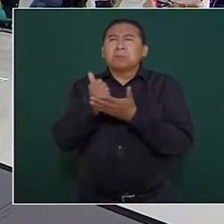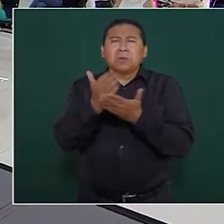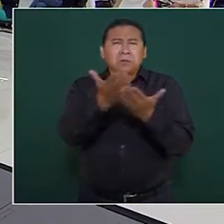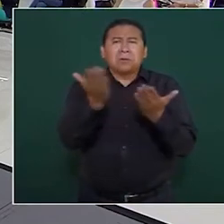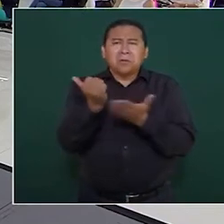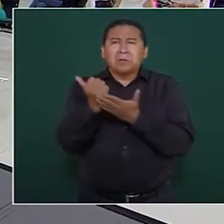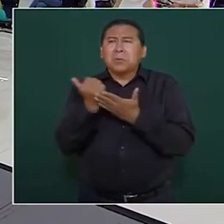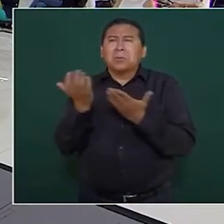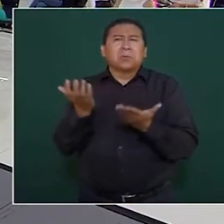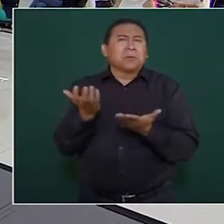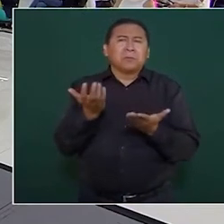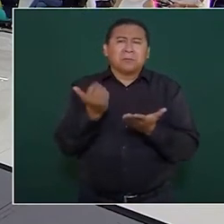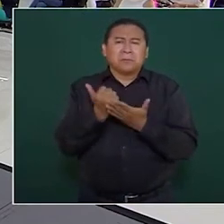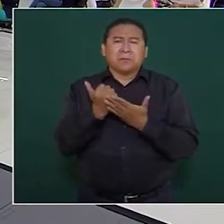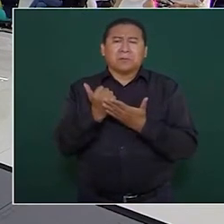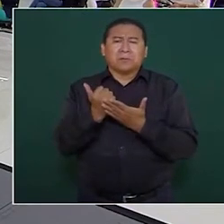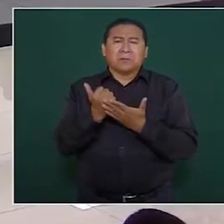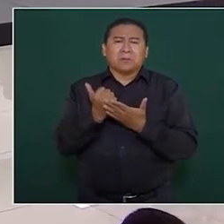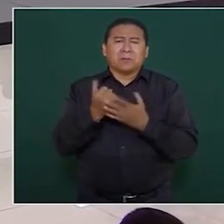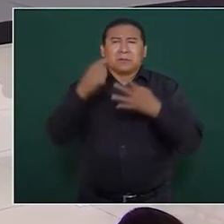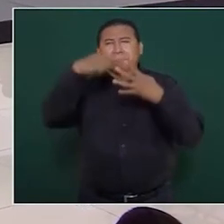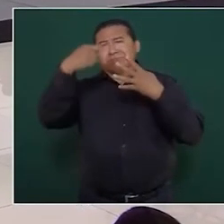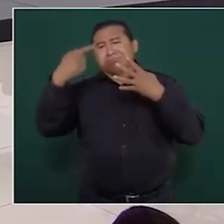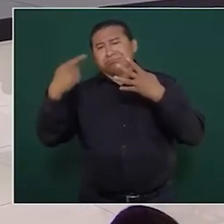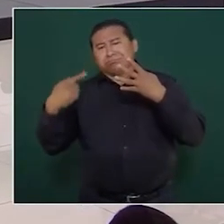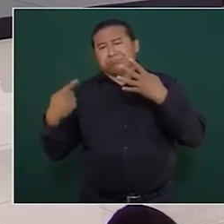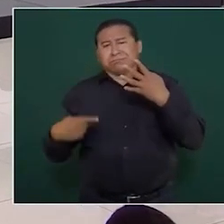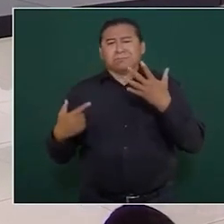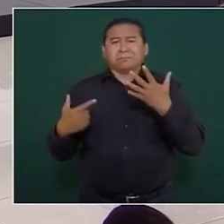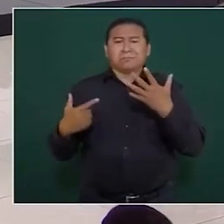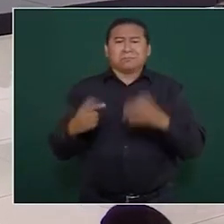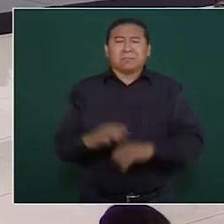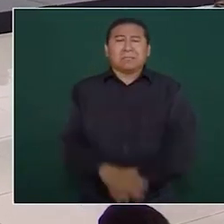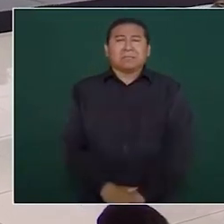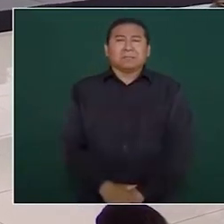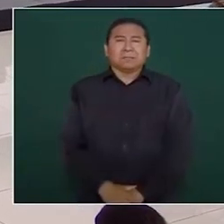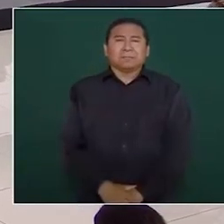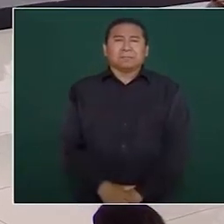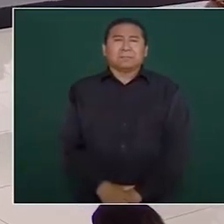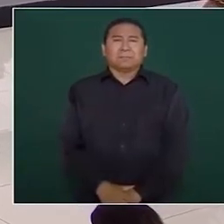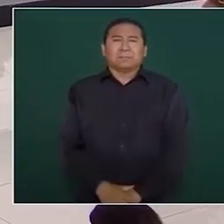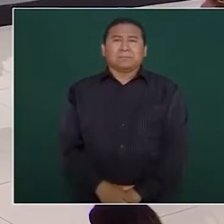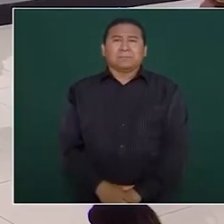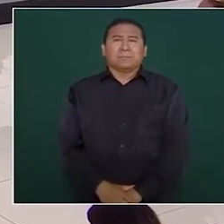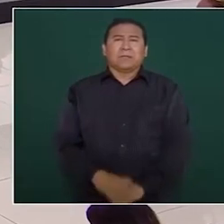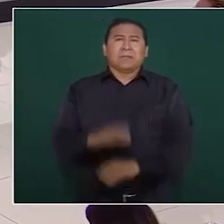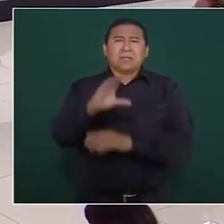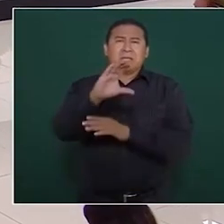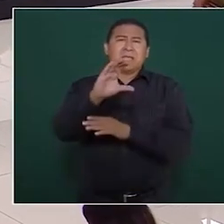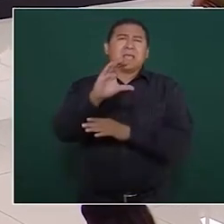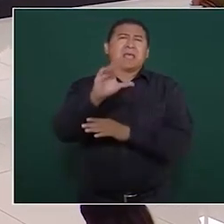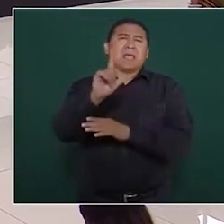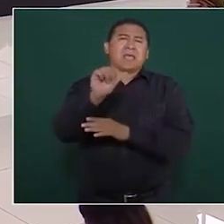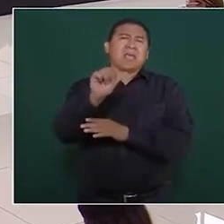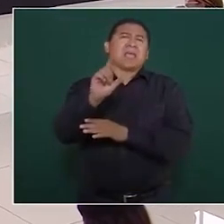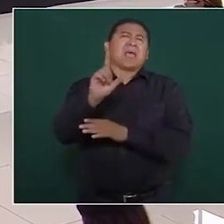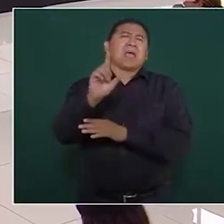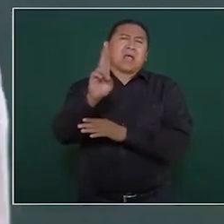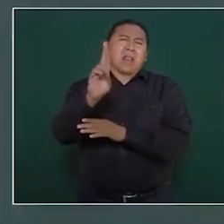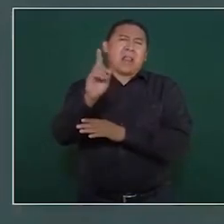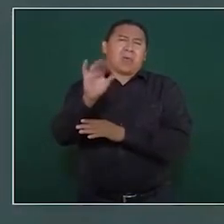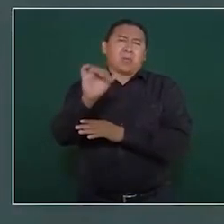son ah este Claudio X González